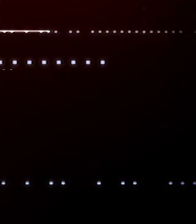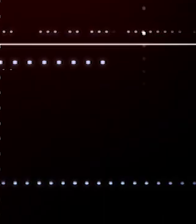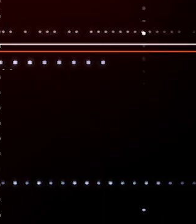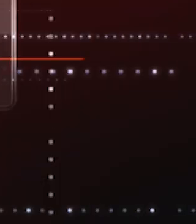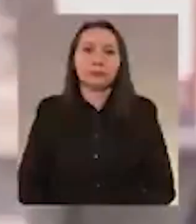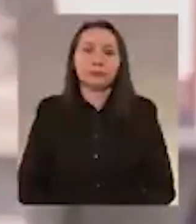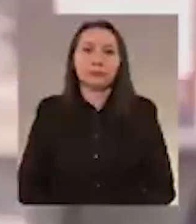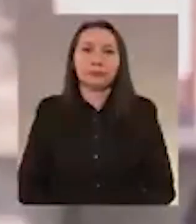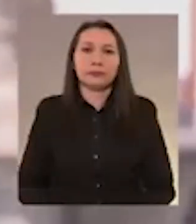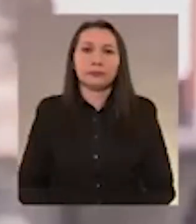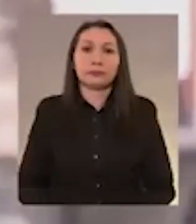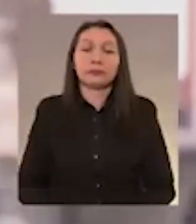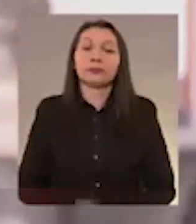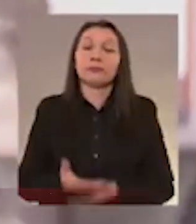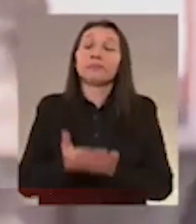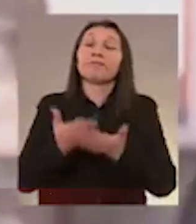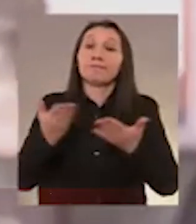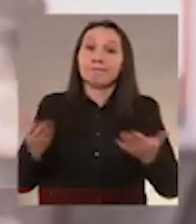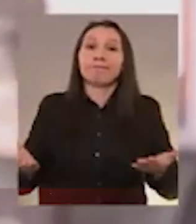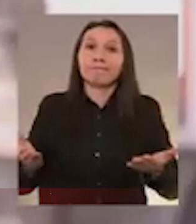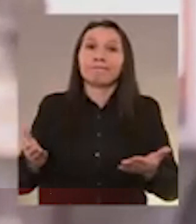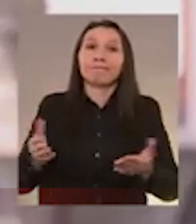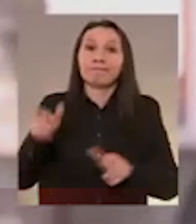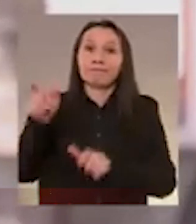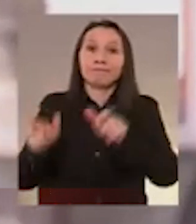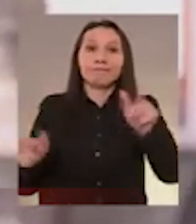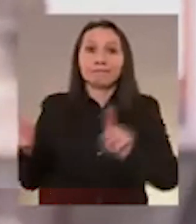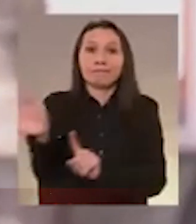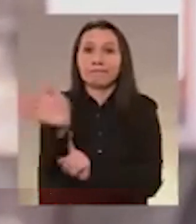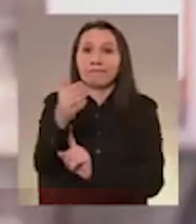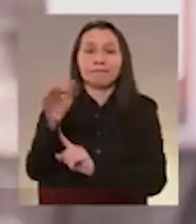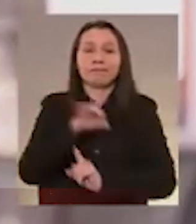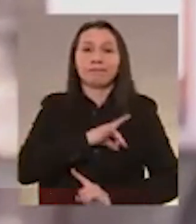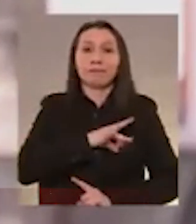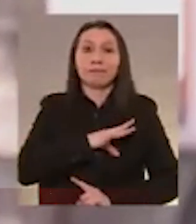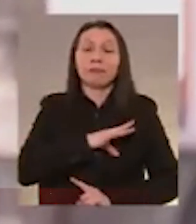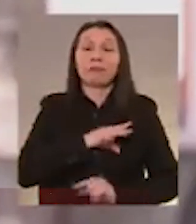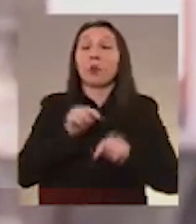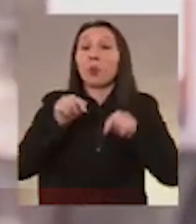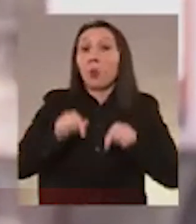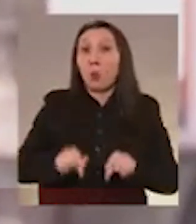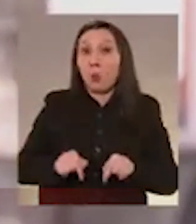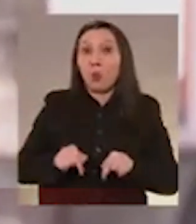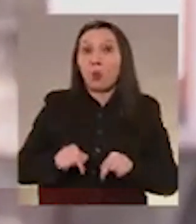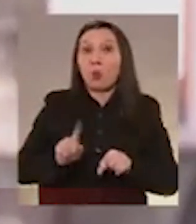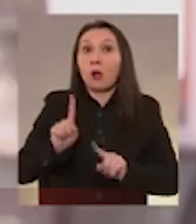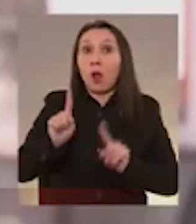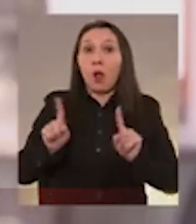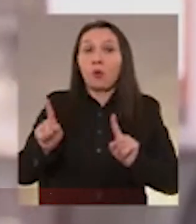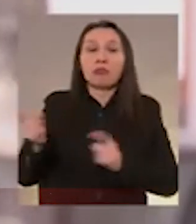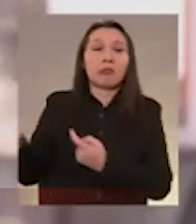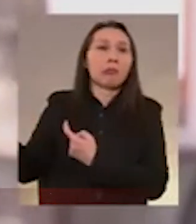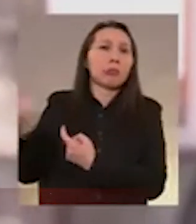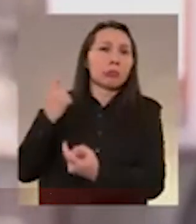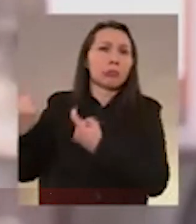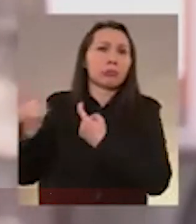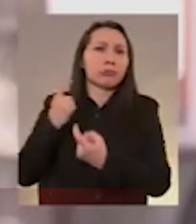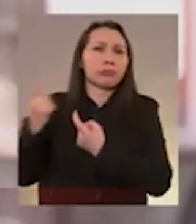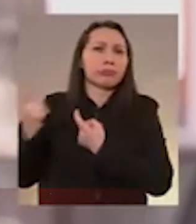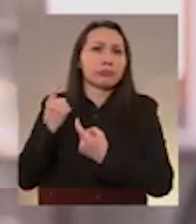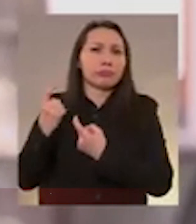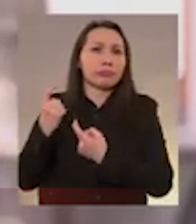democrático. Hay compatriotas quienes hoy nos critican